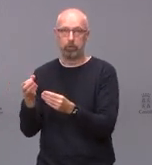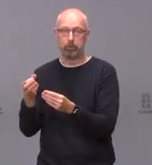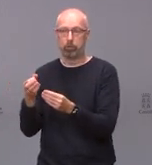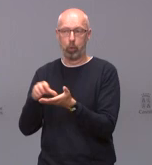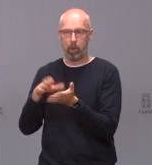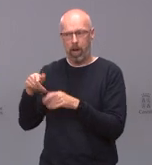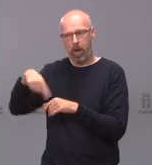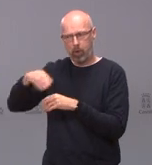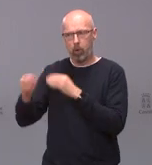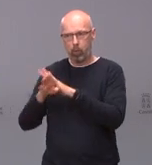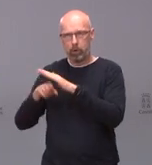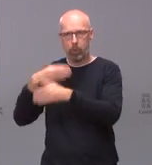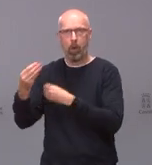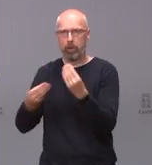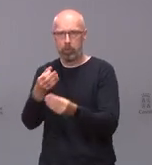lo que sea necesario